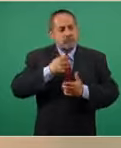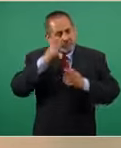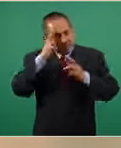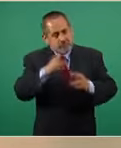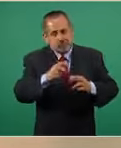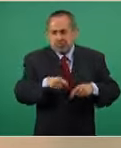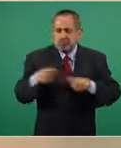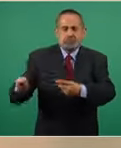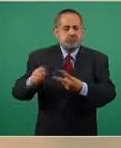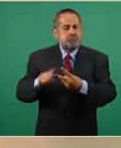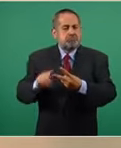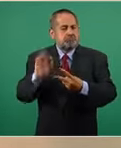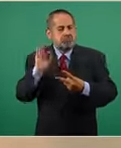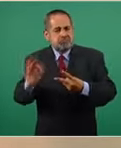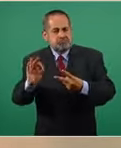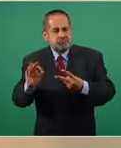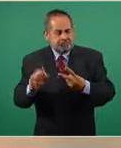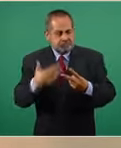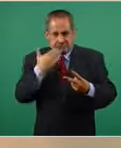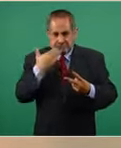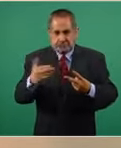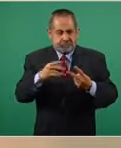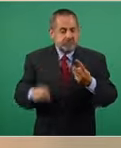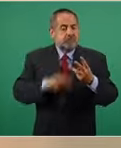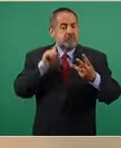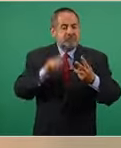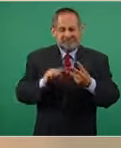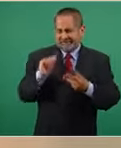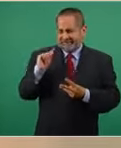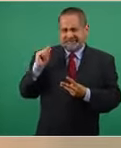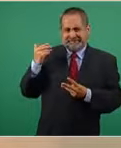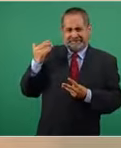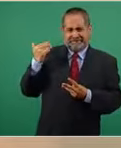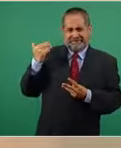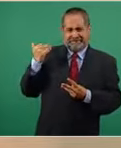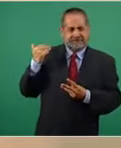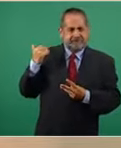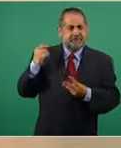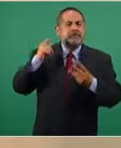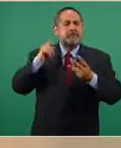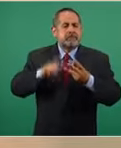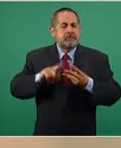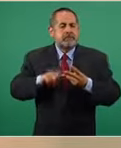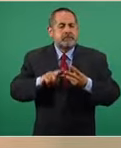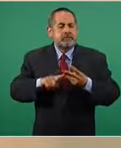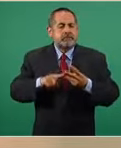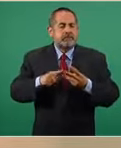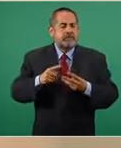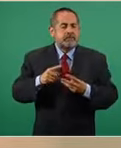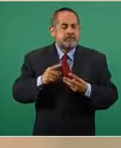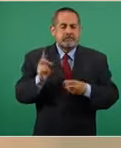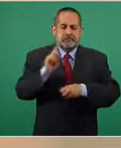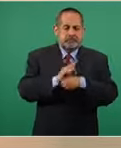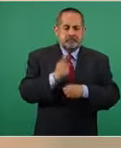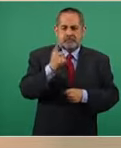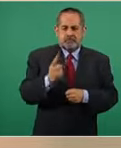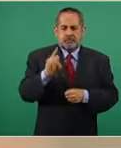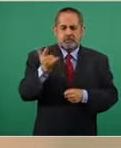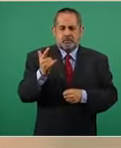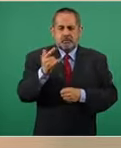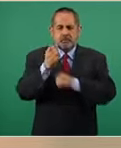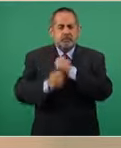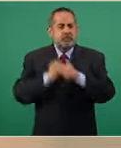y recientemente en las últimas elecciones del primero de julio de